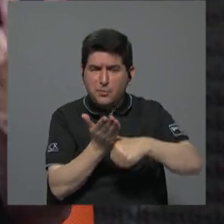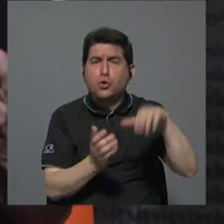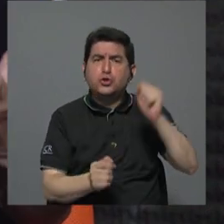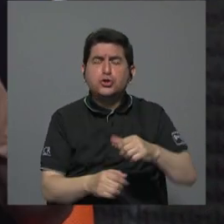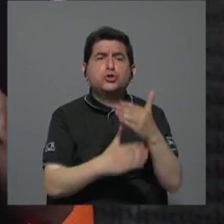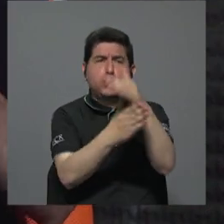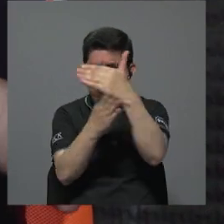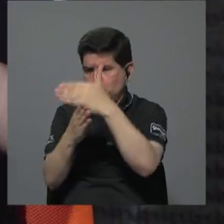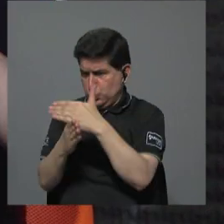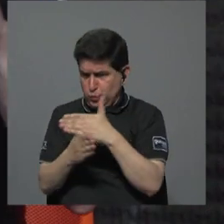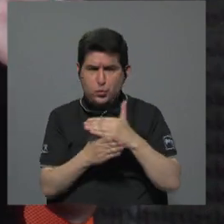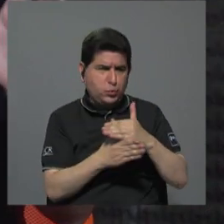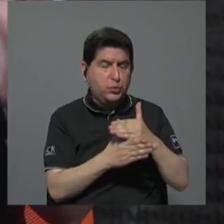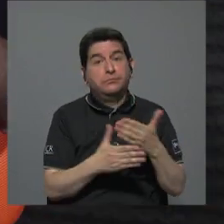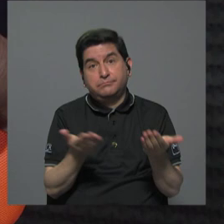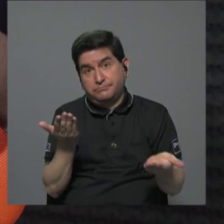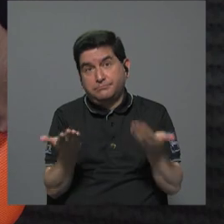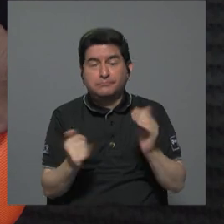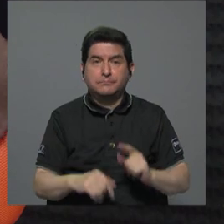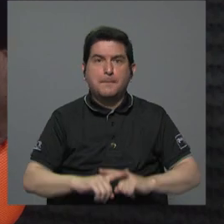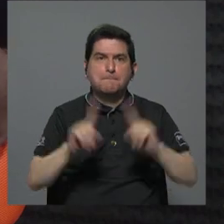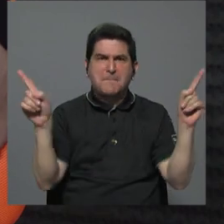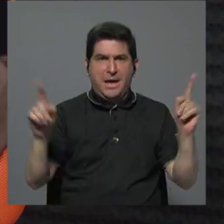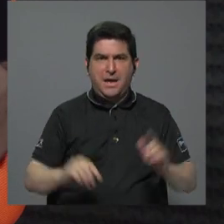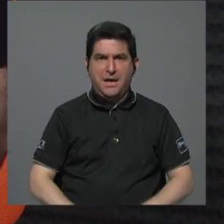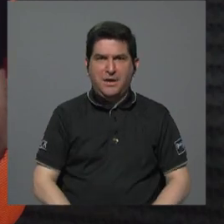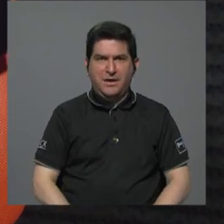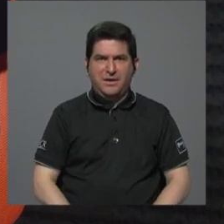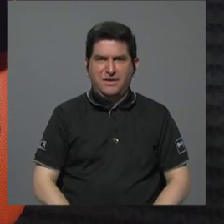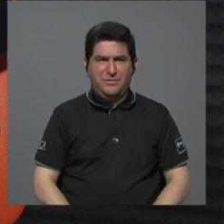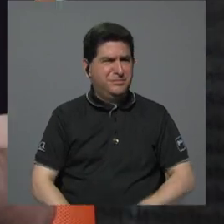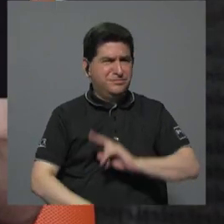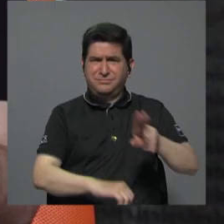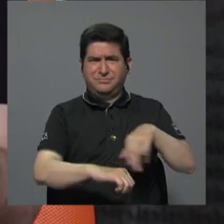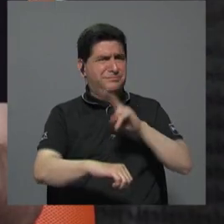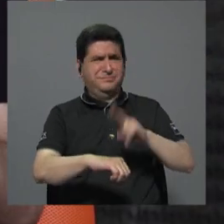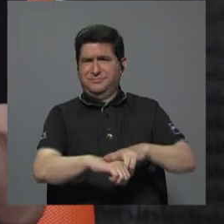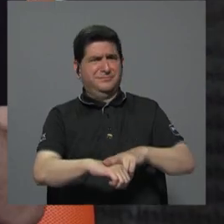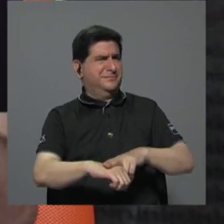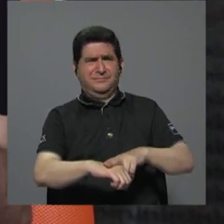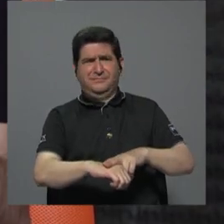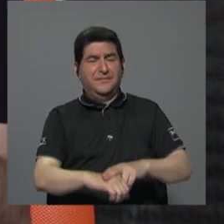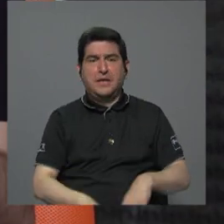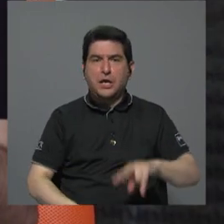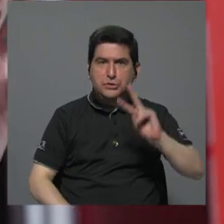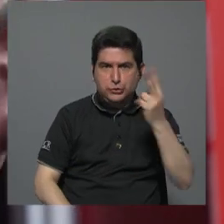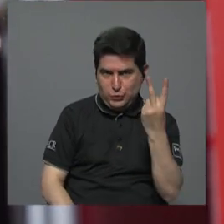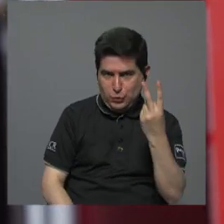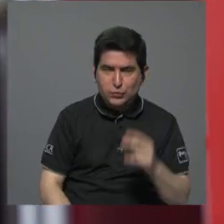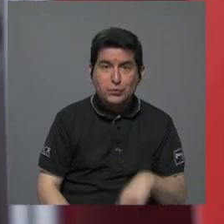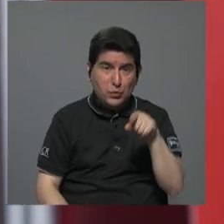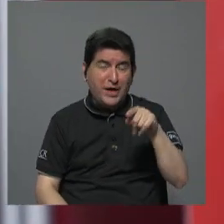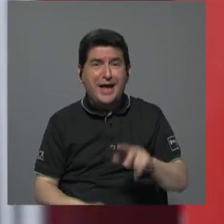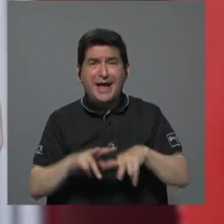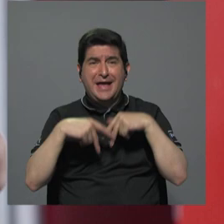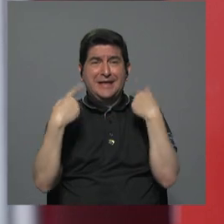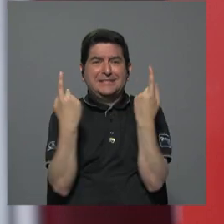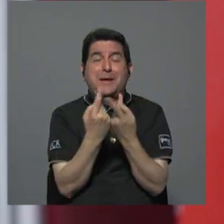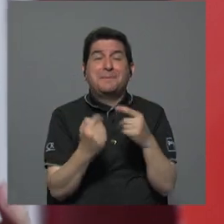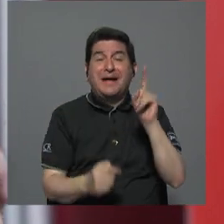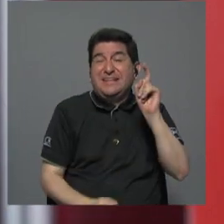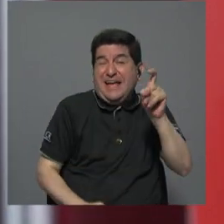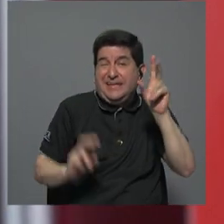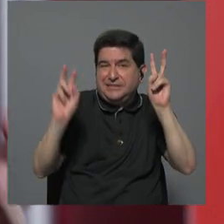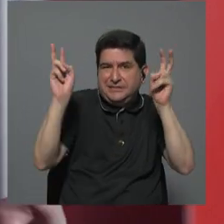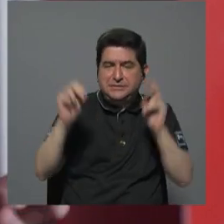repartido a esos extremos pero sería sumamente atípico ahora lo segundo ese partido X se